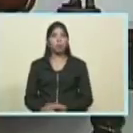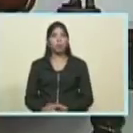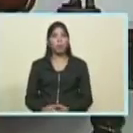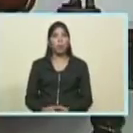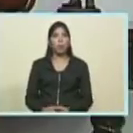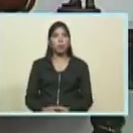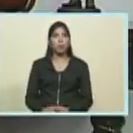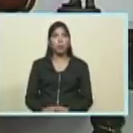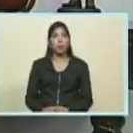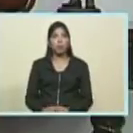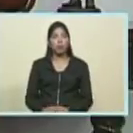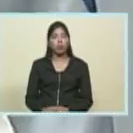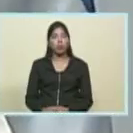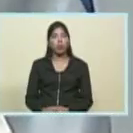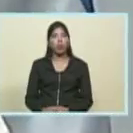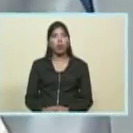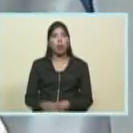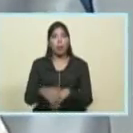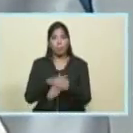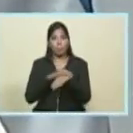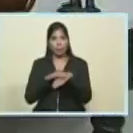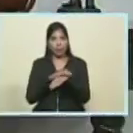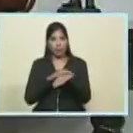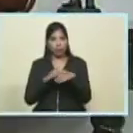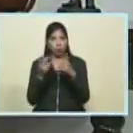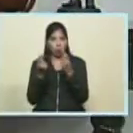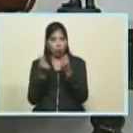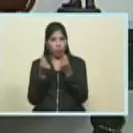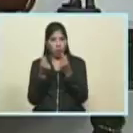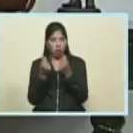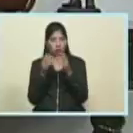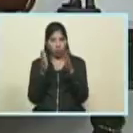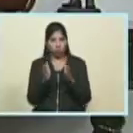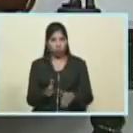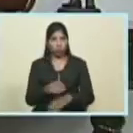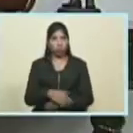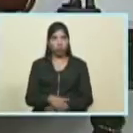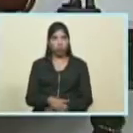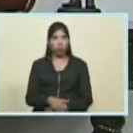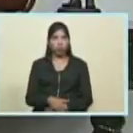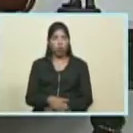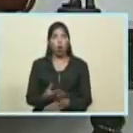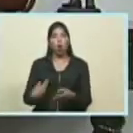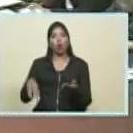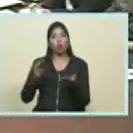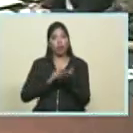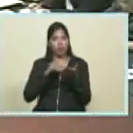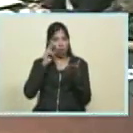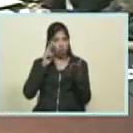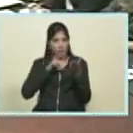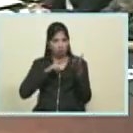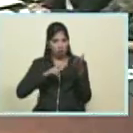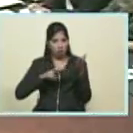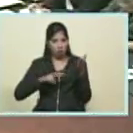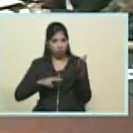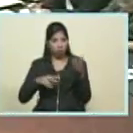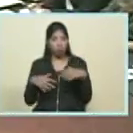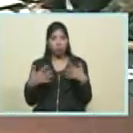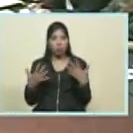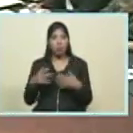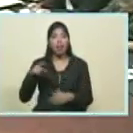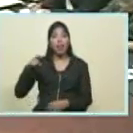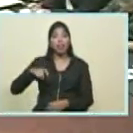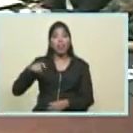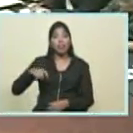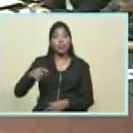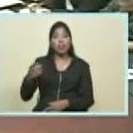vicepresidente de planificación ministro y vicepresidente de economía vuelvo a leer la necesidad de seguir